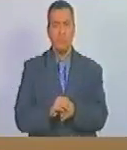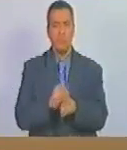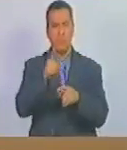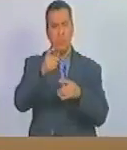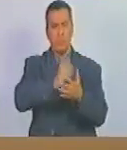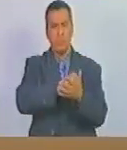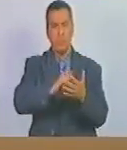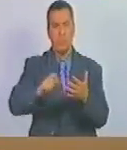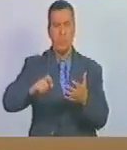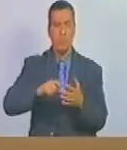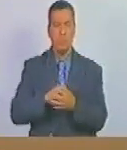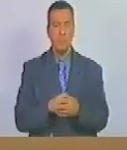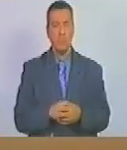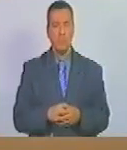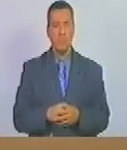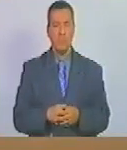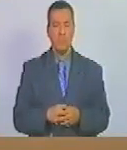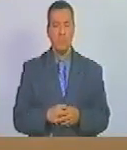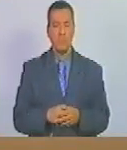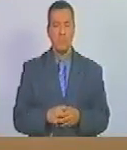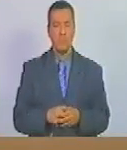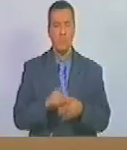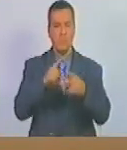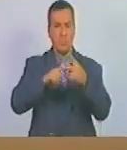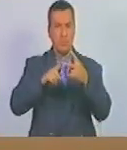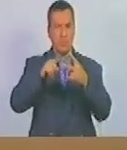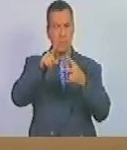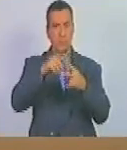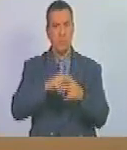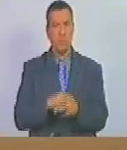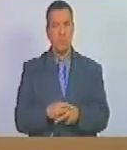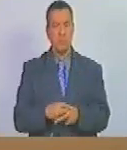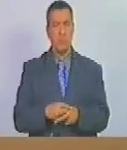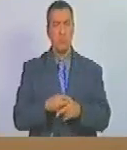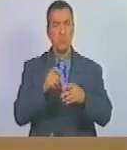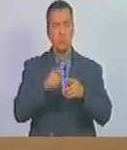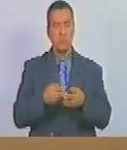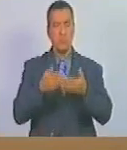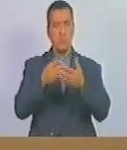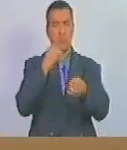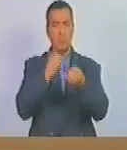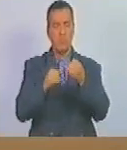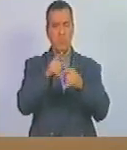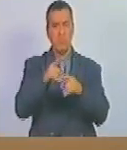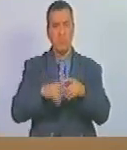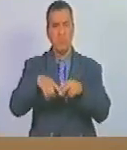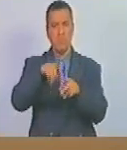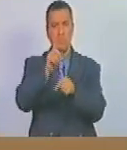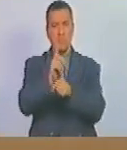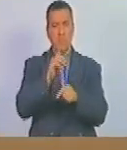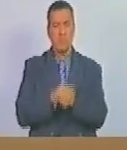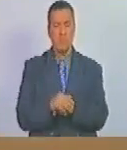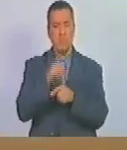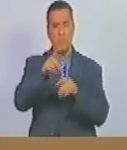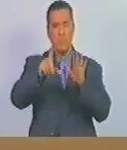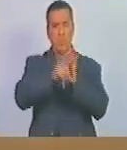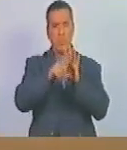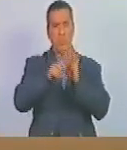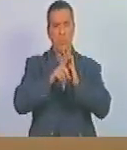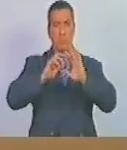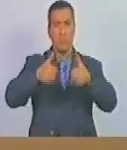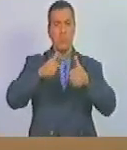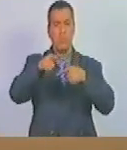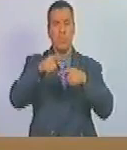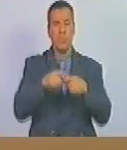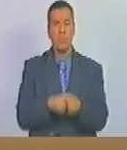queda redactada en los siguientes términos disposición final única esta ley entrará en